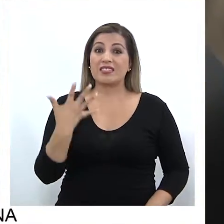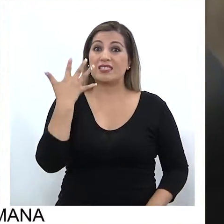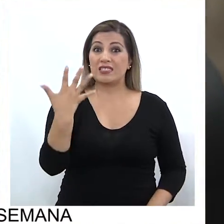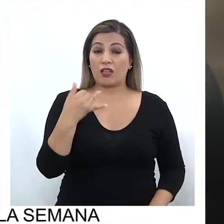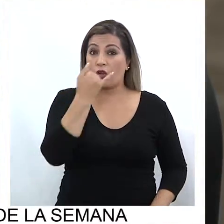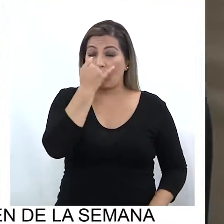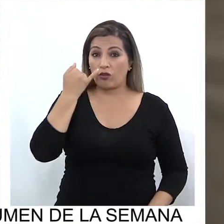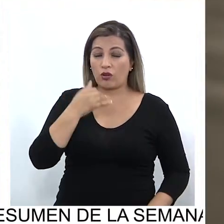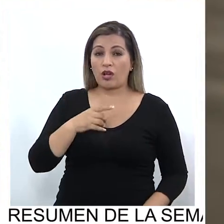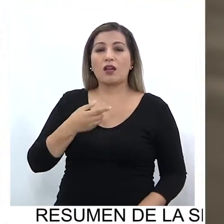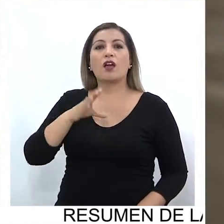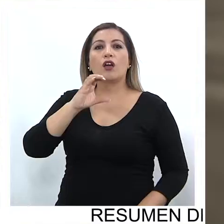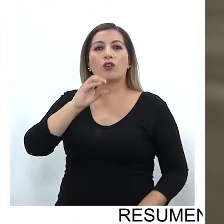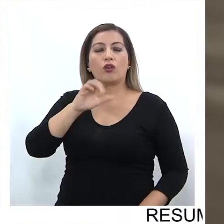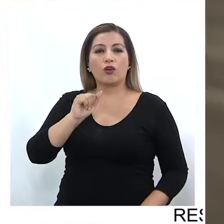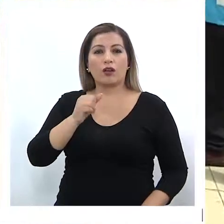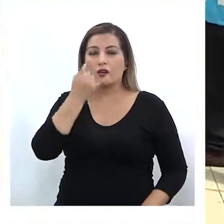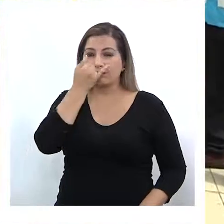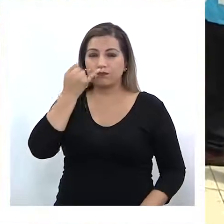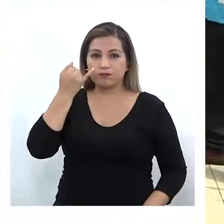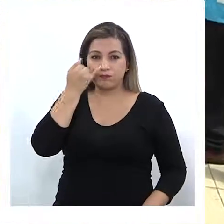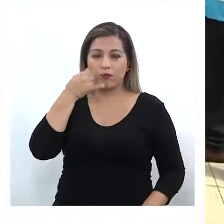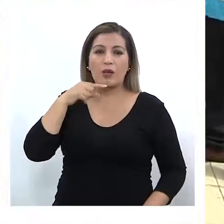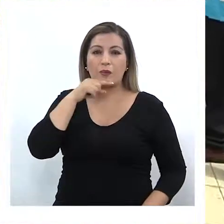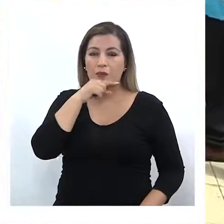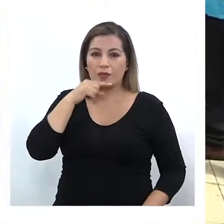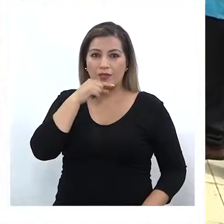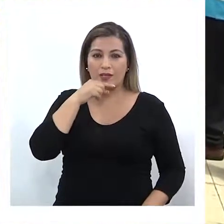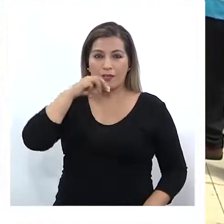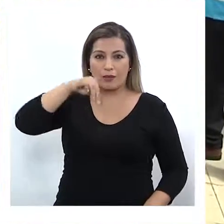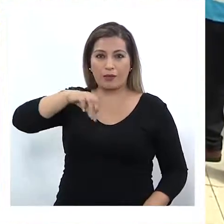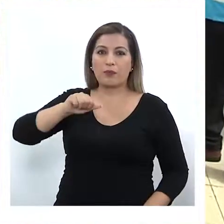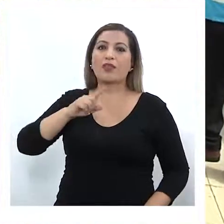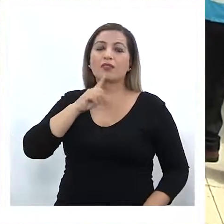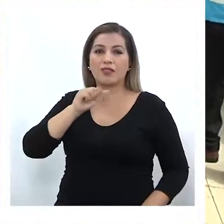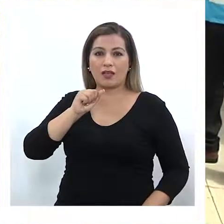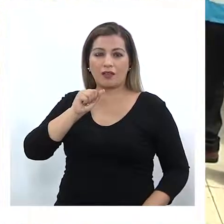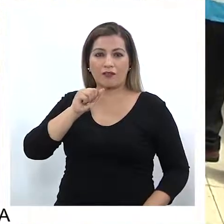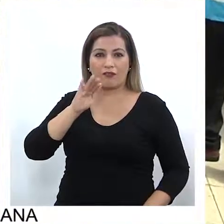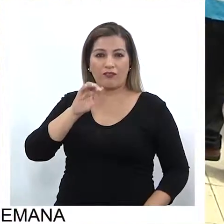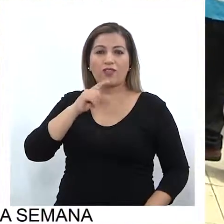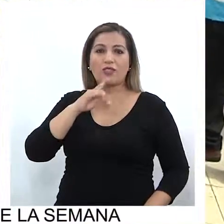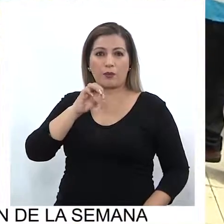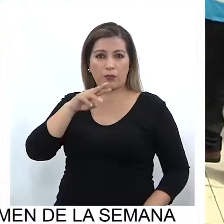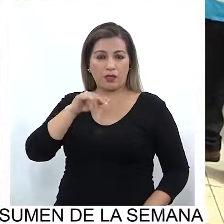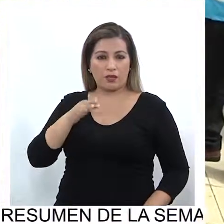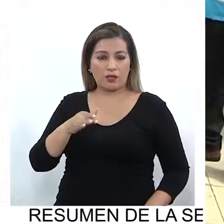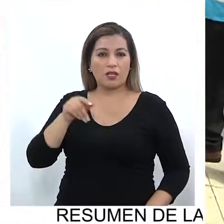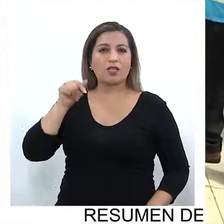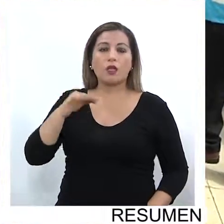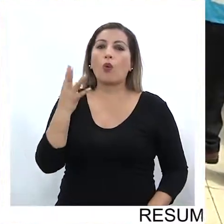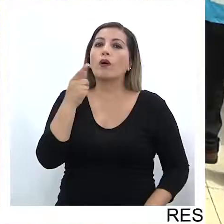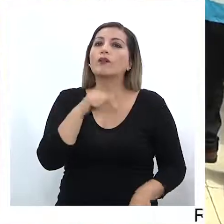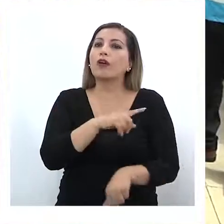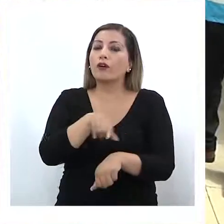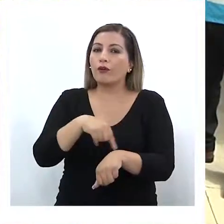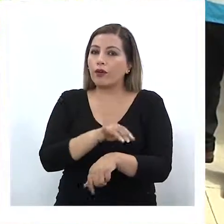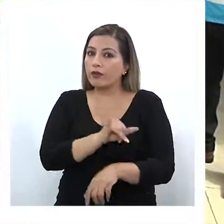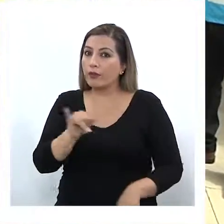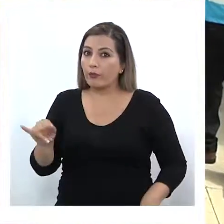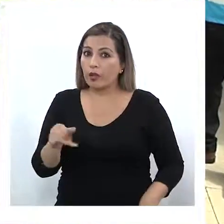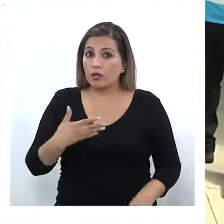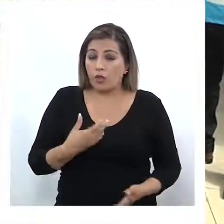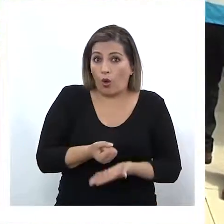sustancias, cocaína, marihuana, opiáceos, metanfetamina y anfetamina. ¿Y hasta cuántas horas después del